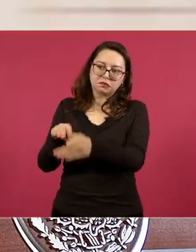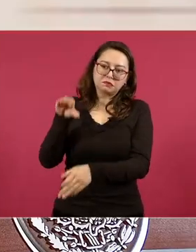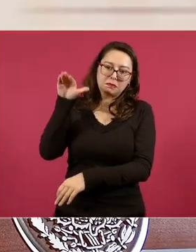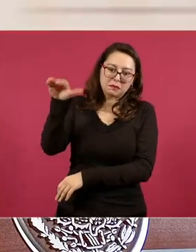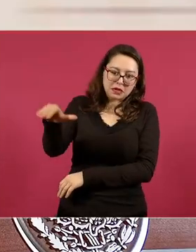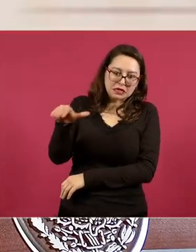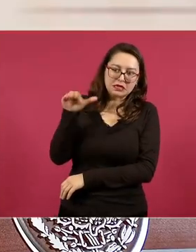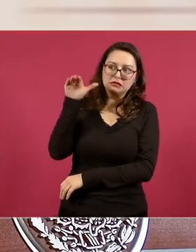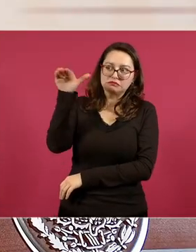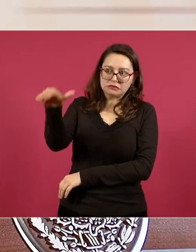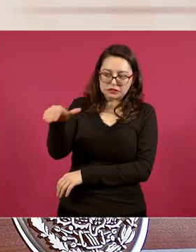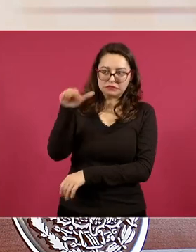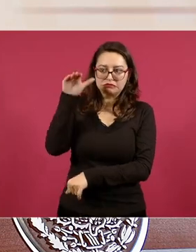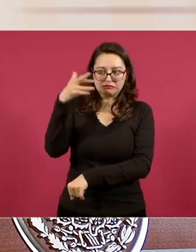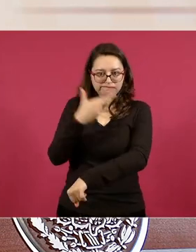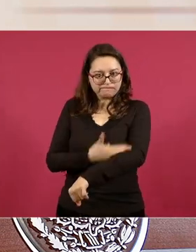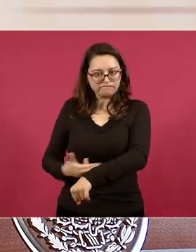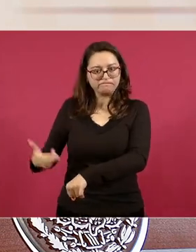haciendo